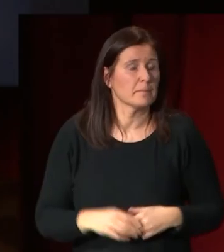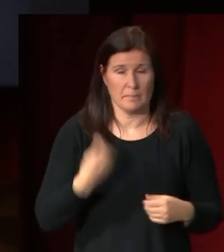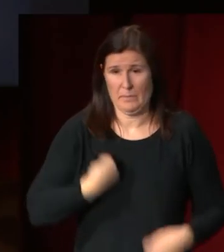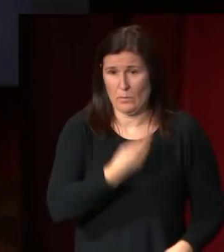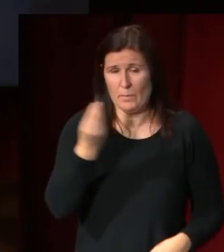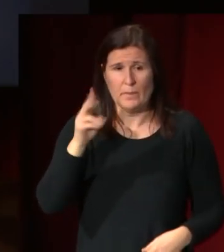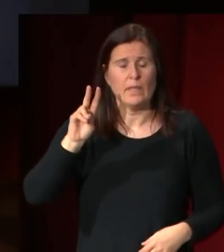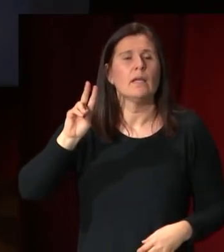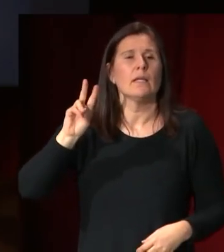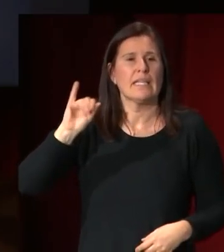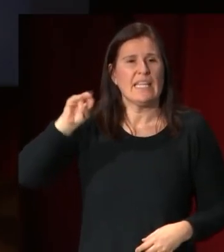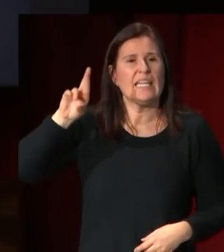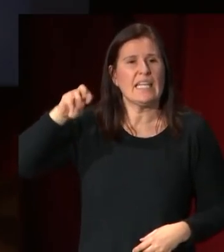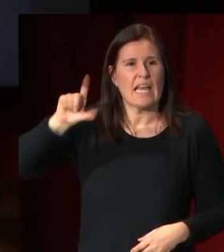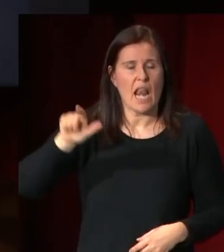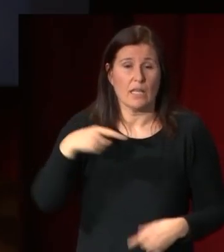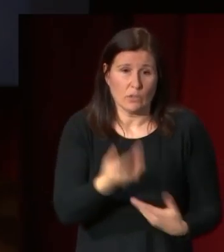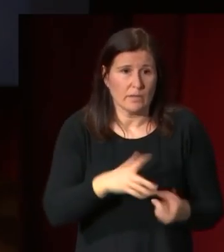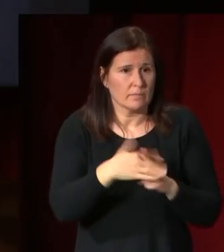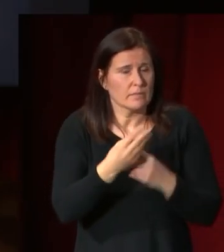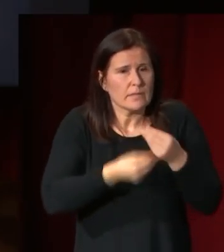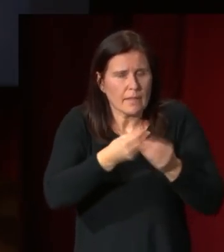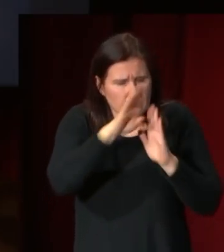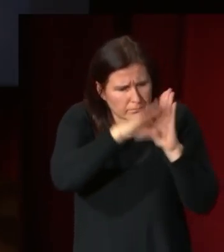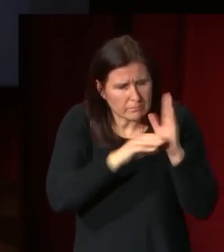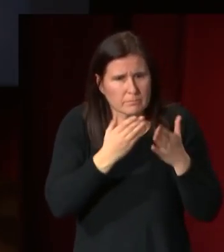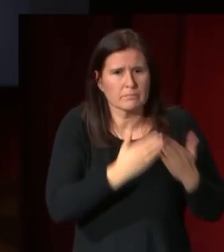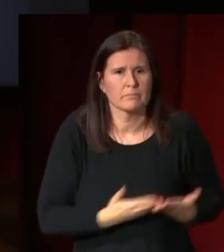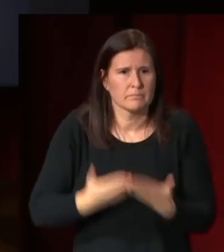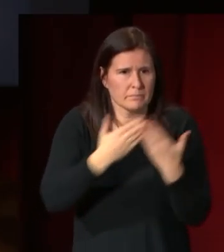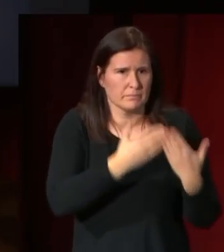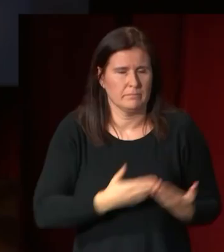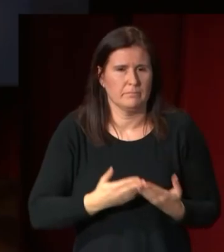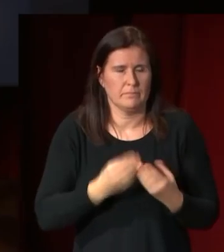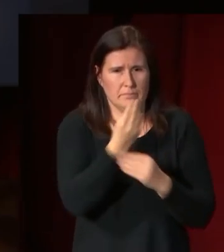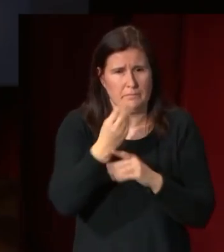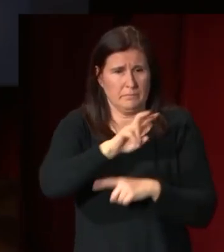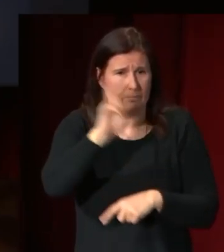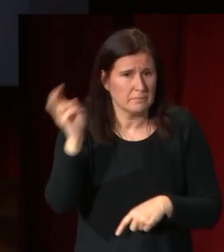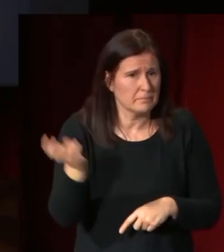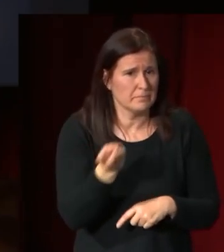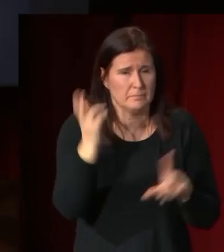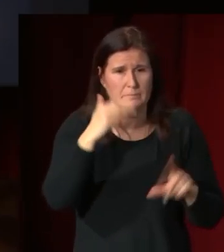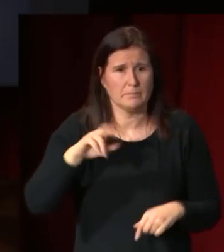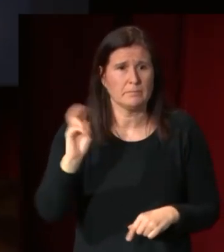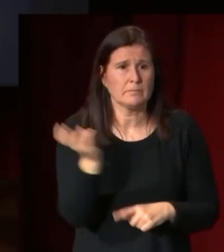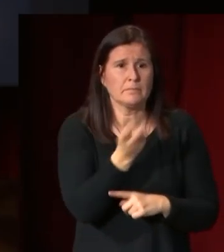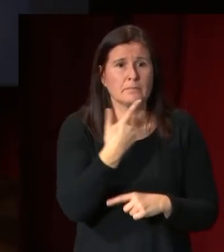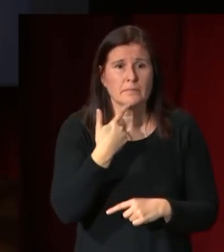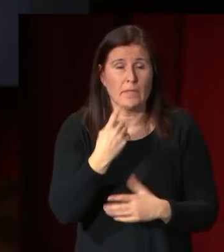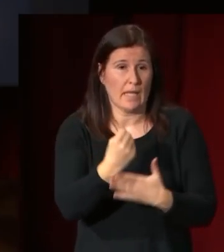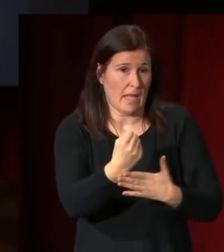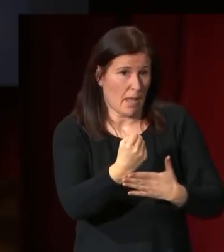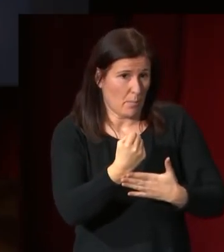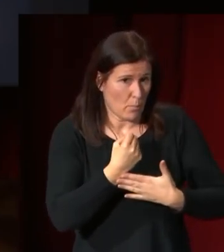en este caso bueno pues se hace un programa iconográfico y en y a través de los apoyos